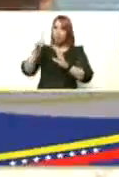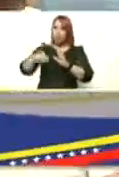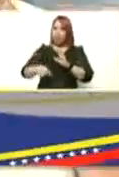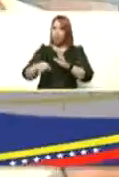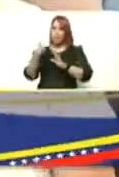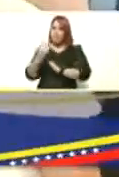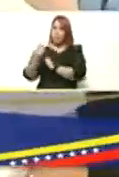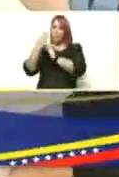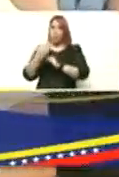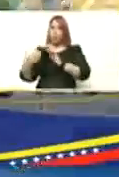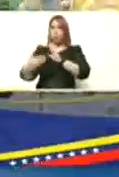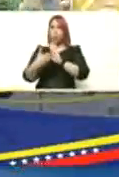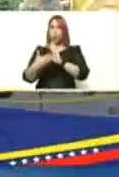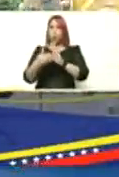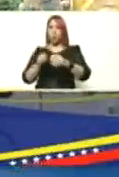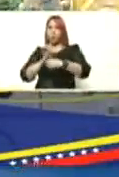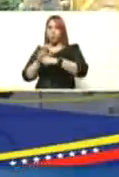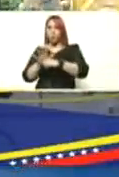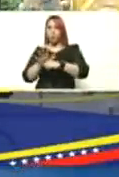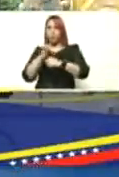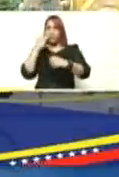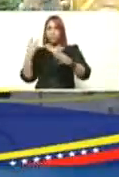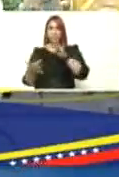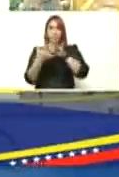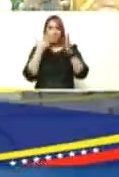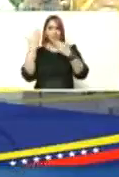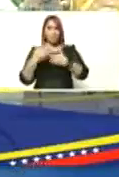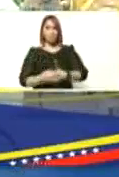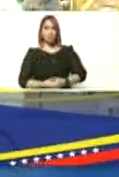protegido contra la COVID-19 adelante presidente